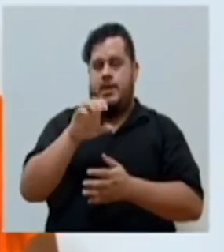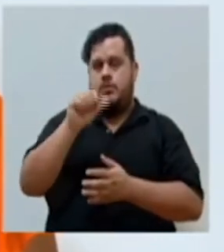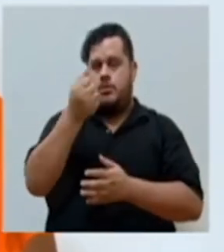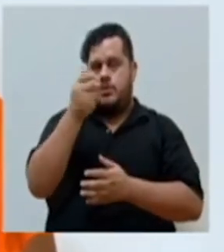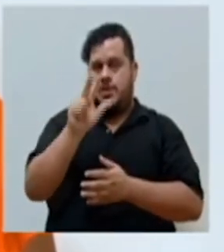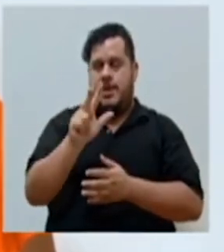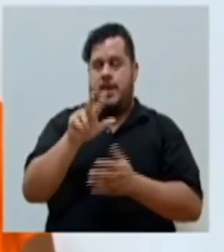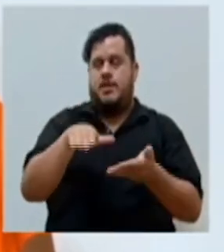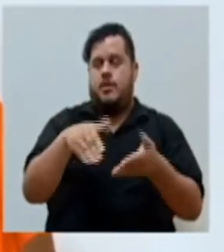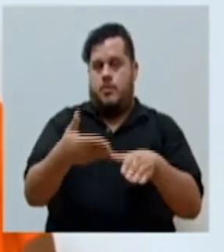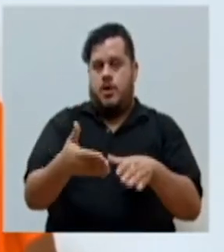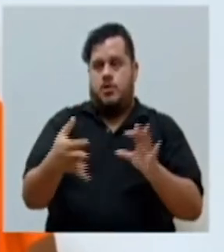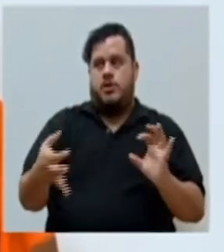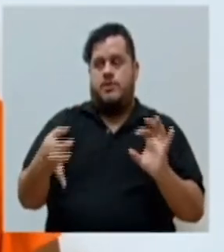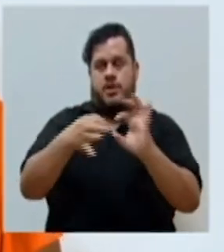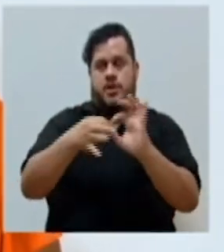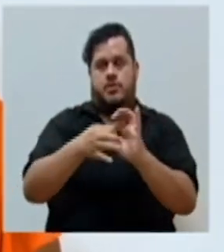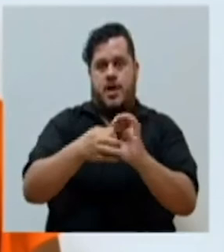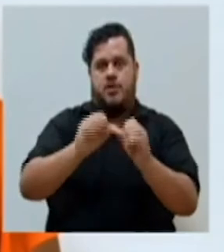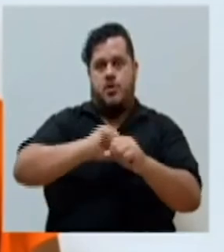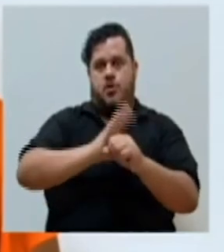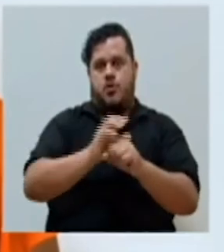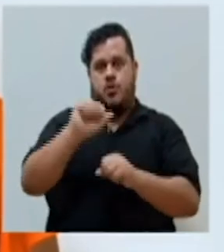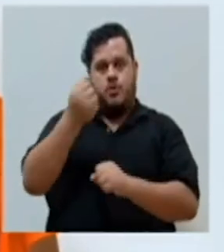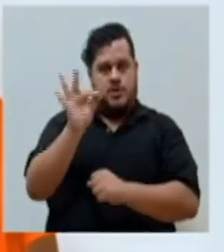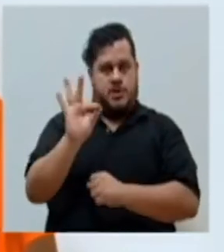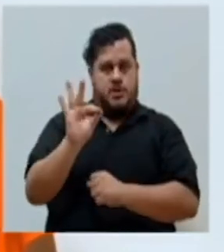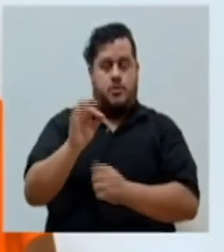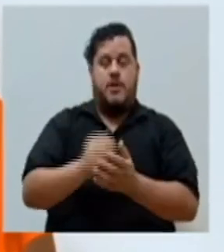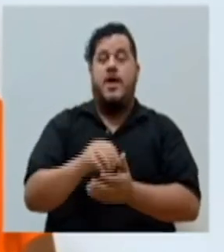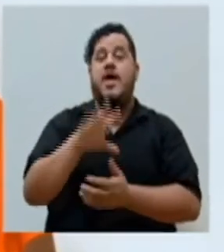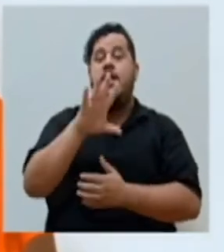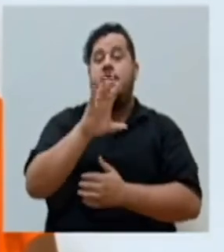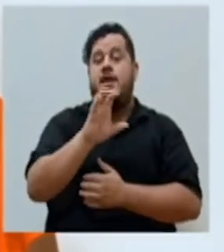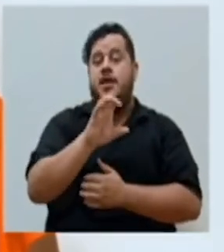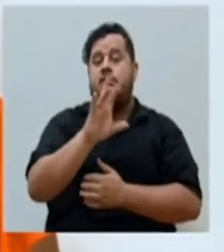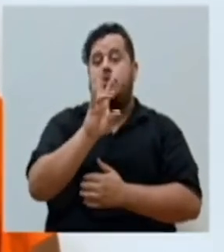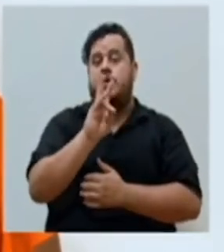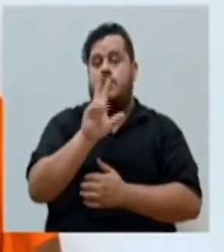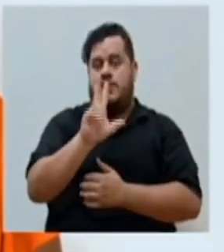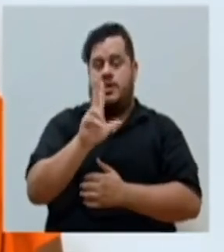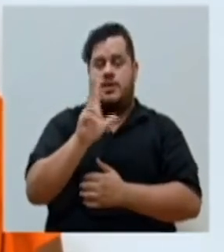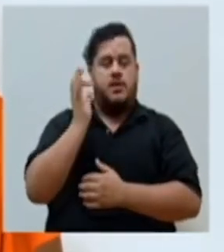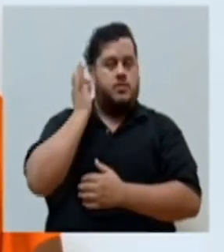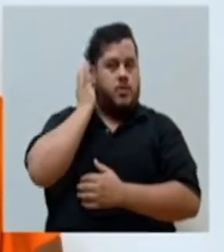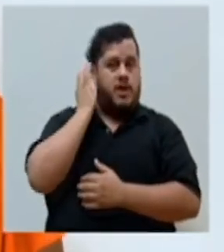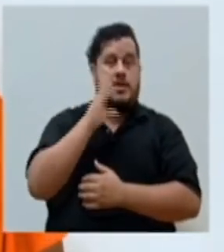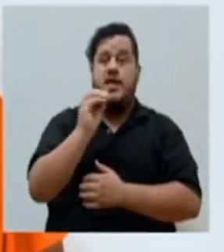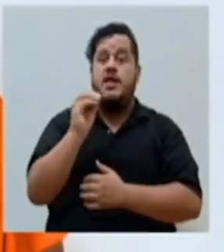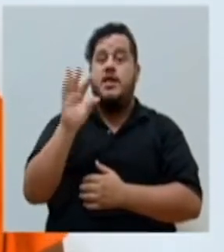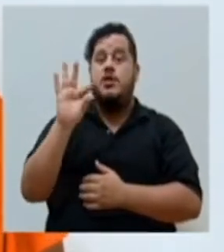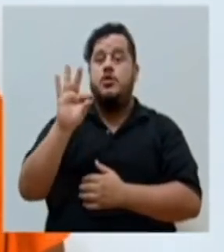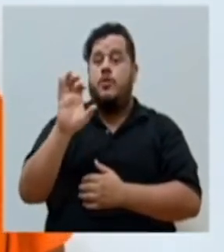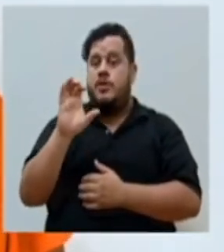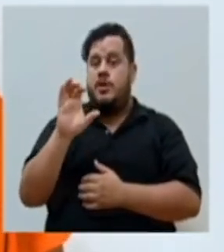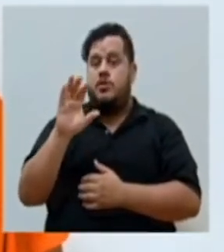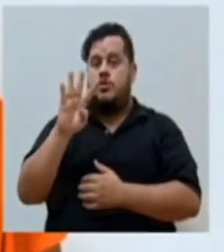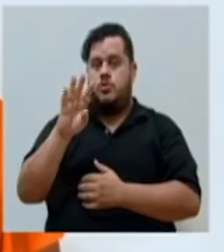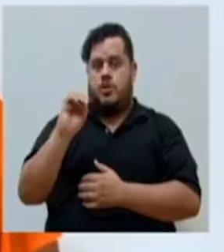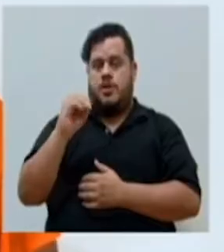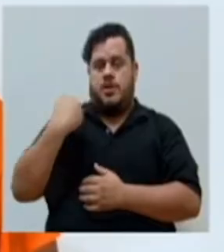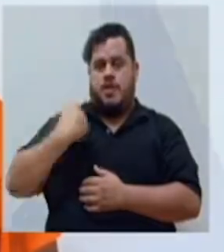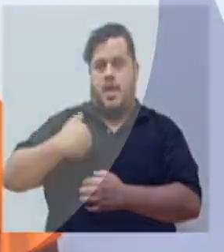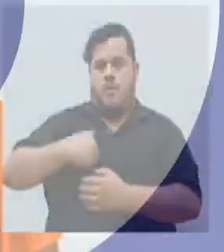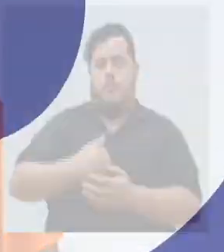decesos relacionados con COVID-19, 573 mujeres y 940